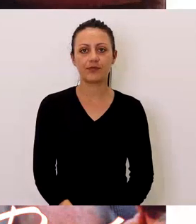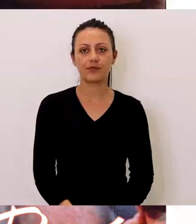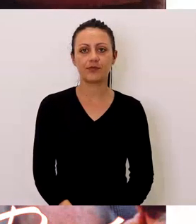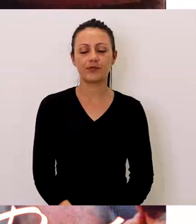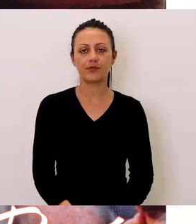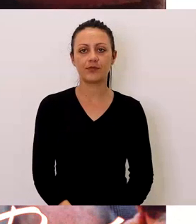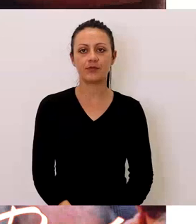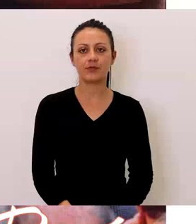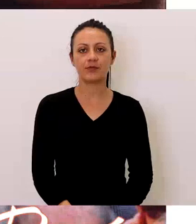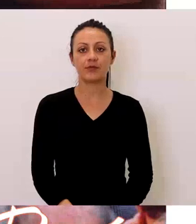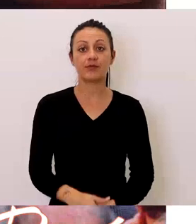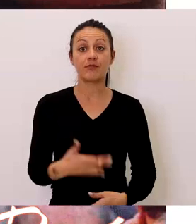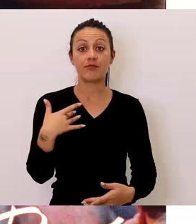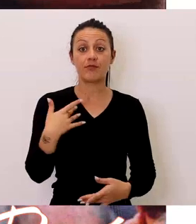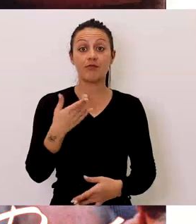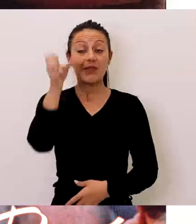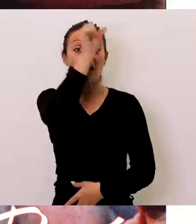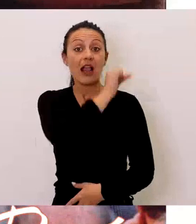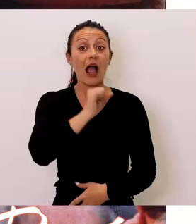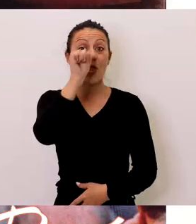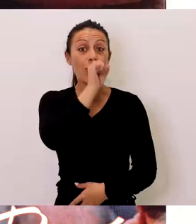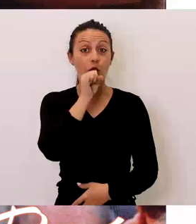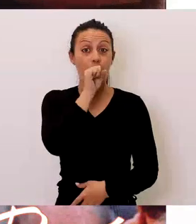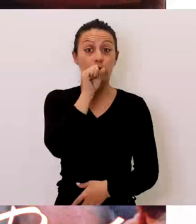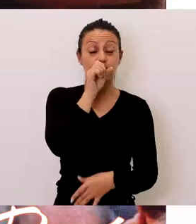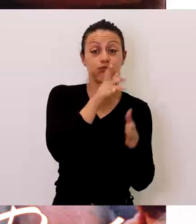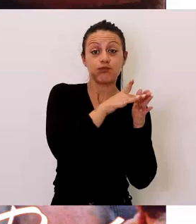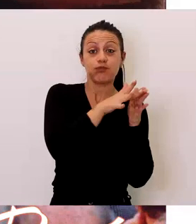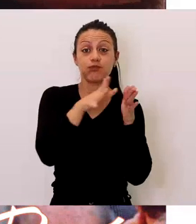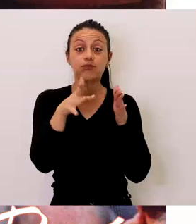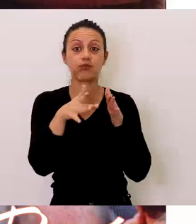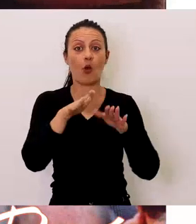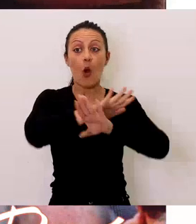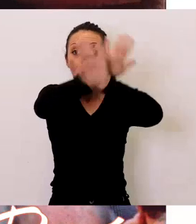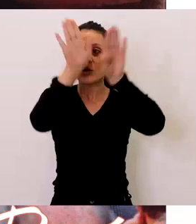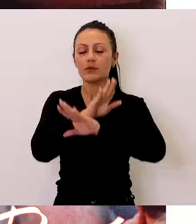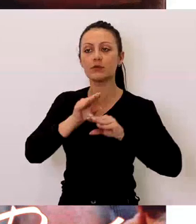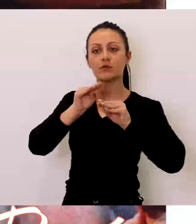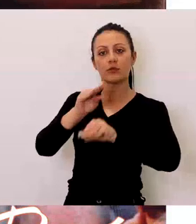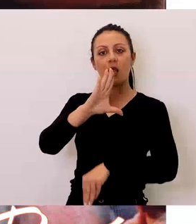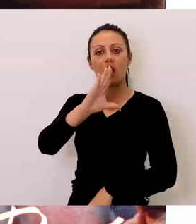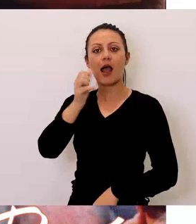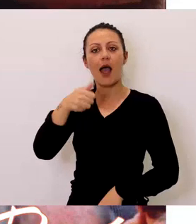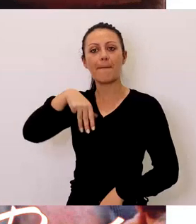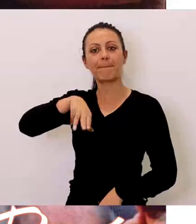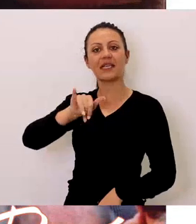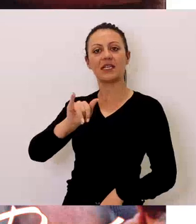Fue la actuación de Camilo VI la que puso el broche final a El Gallo Rojo.